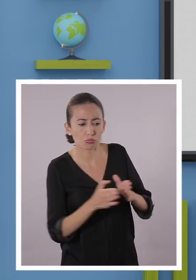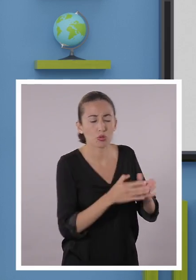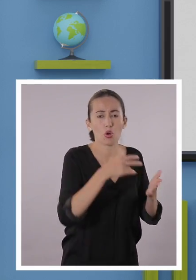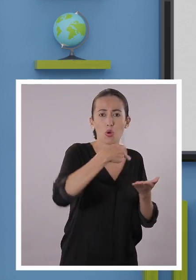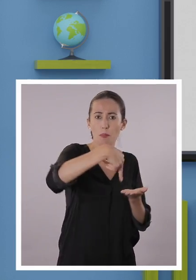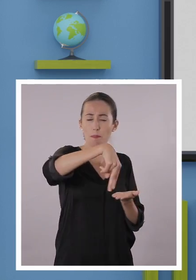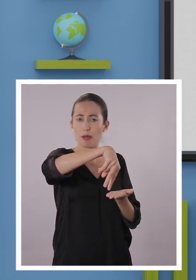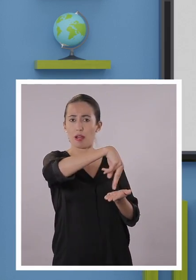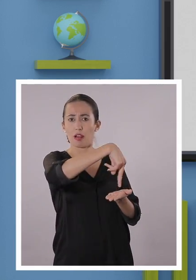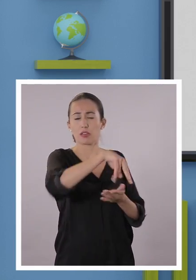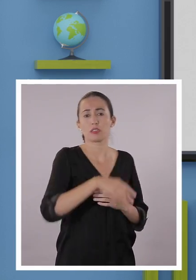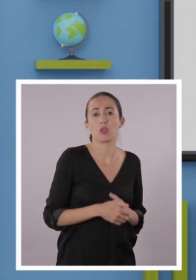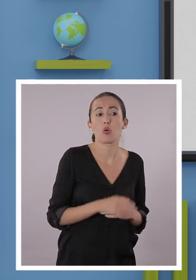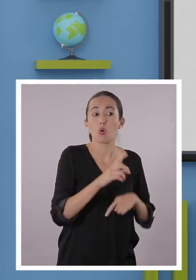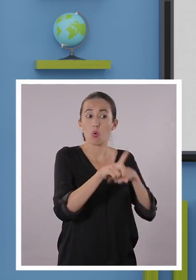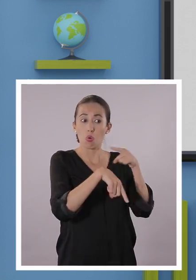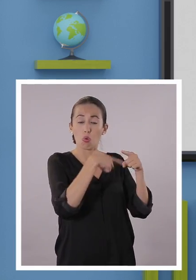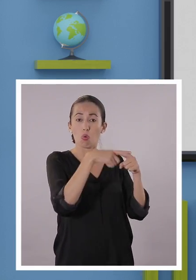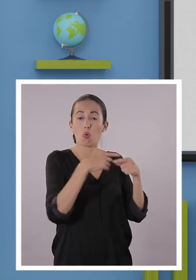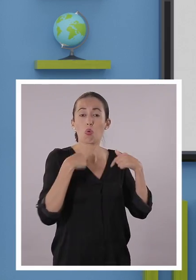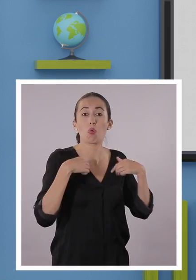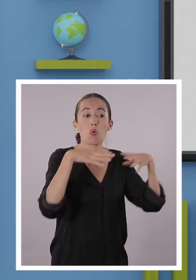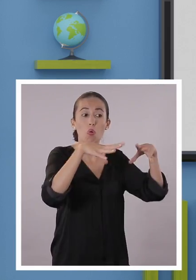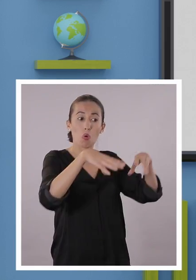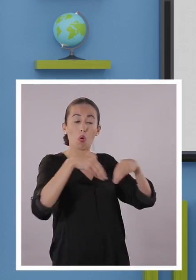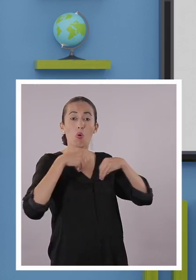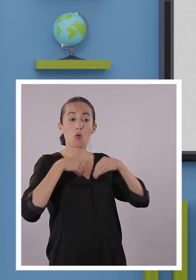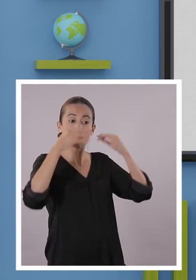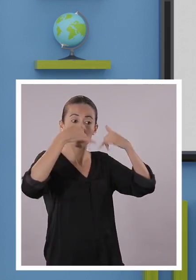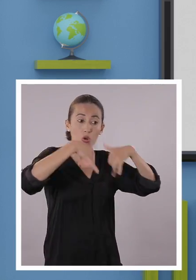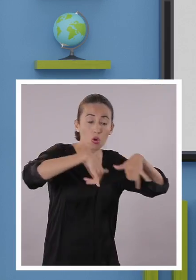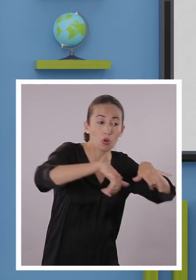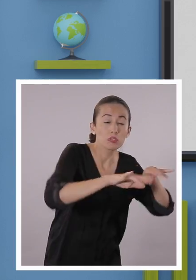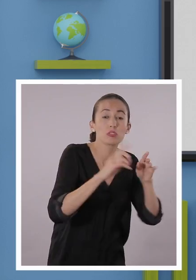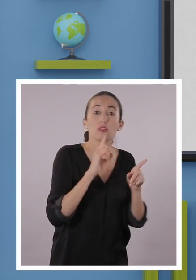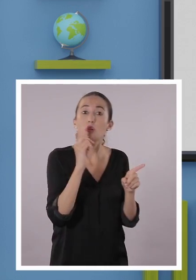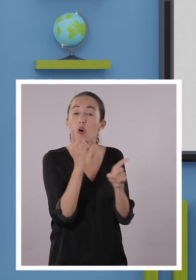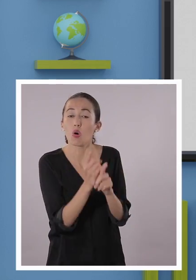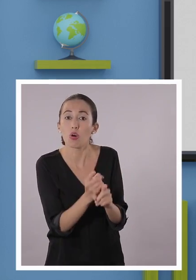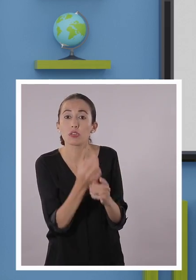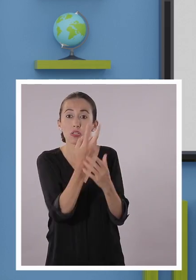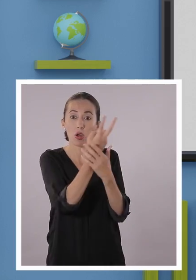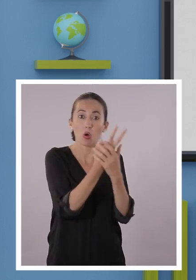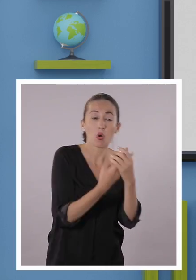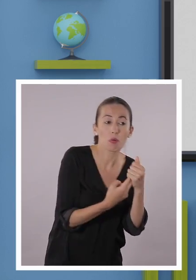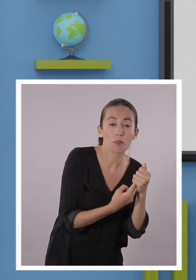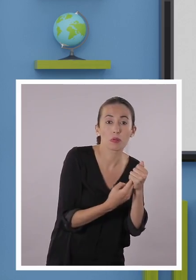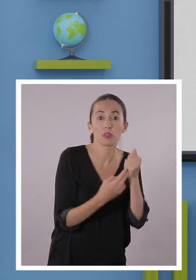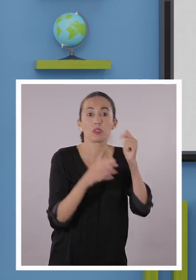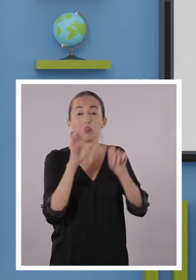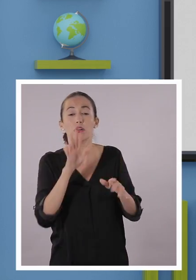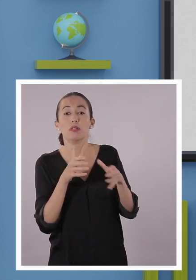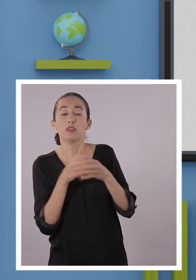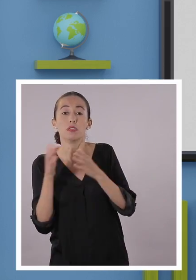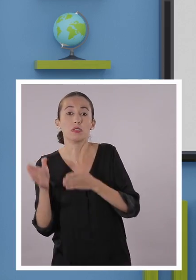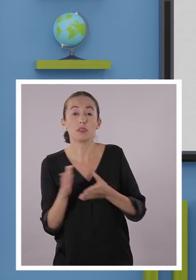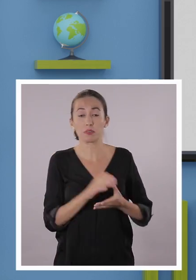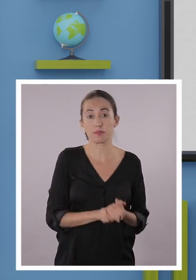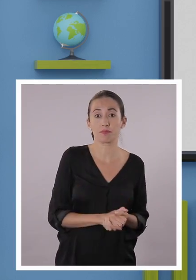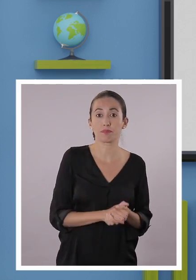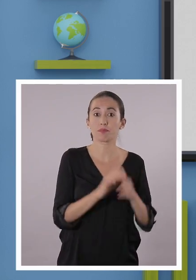de cómo bailarlo, por ejemplo. Uno podía tocar muy poco a la pareja y siempre se bailaba una pareja al mismo tiempo.